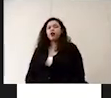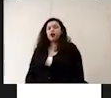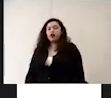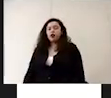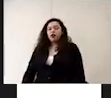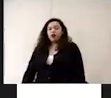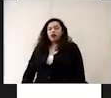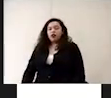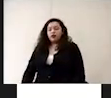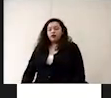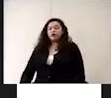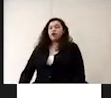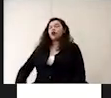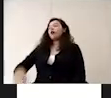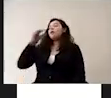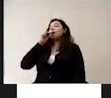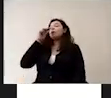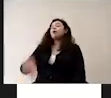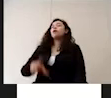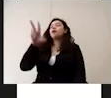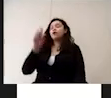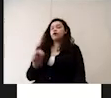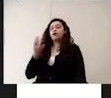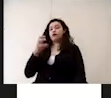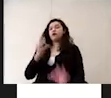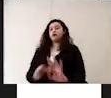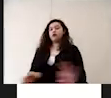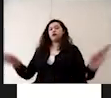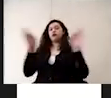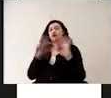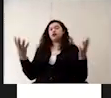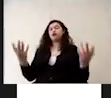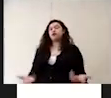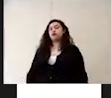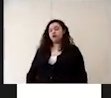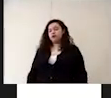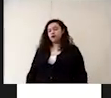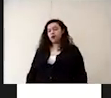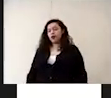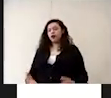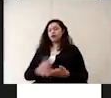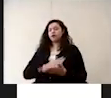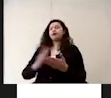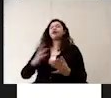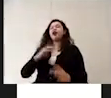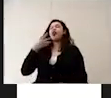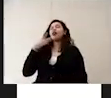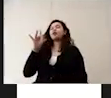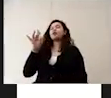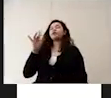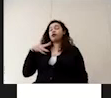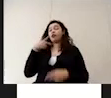no escupir es muy importante porque además de que la saliva por sí misma implica un riesgo